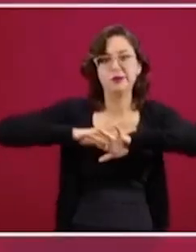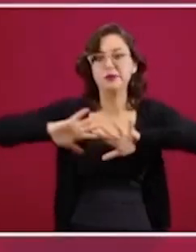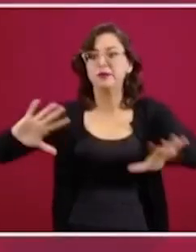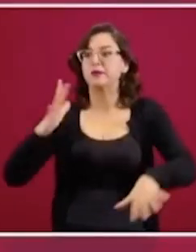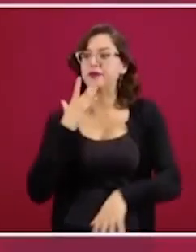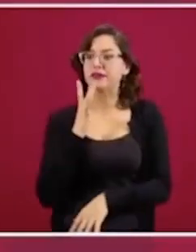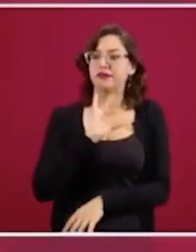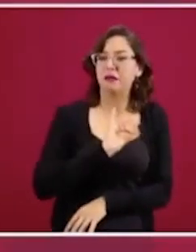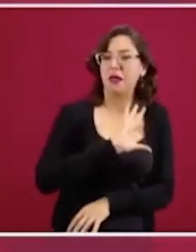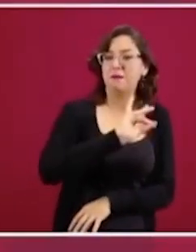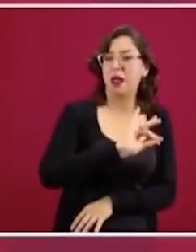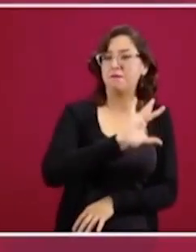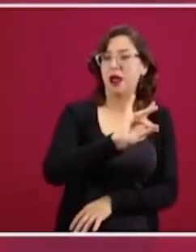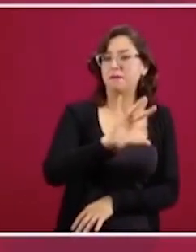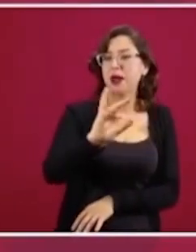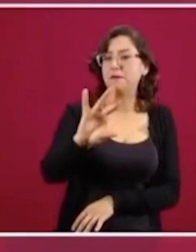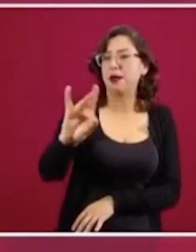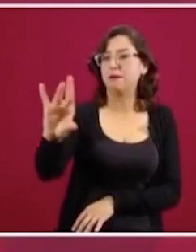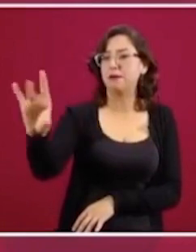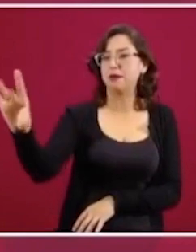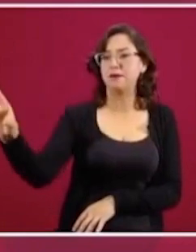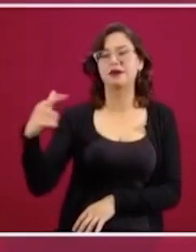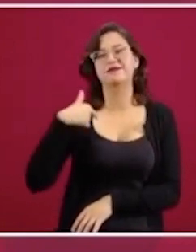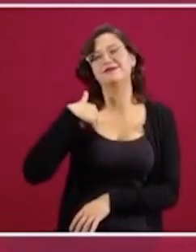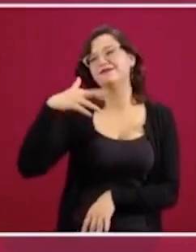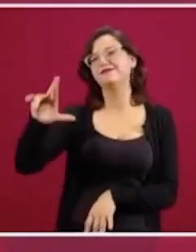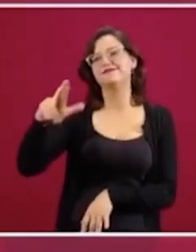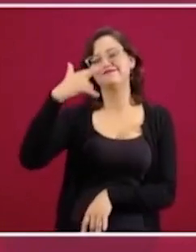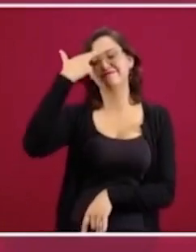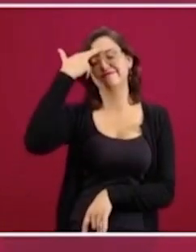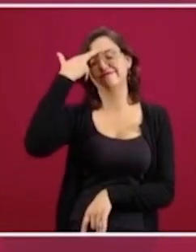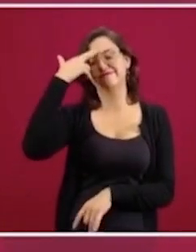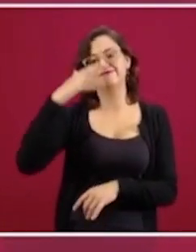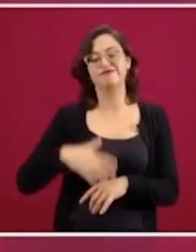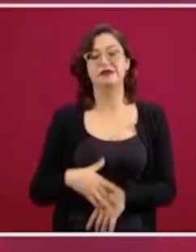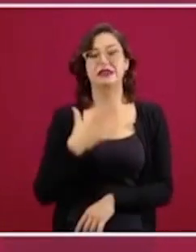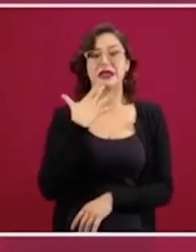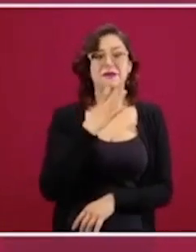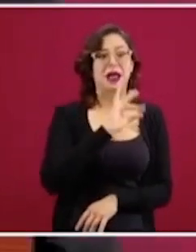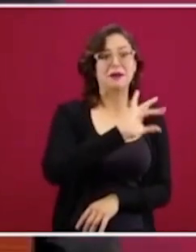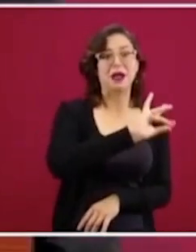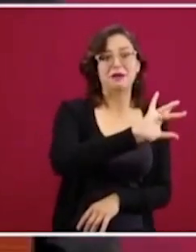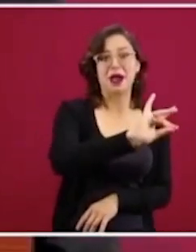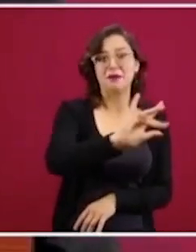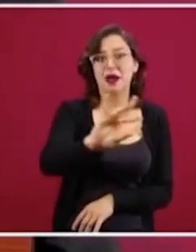me acuerdo de eso, correr la voz,